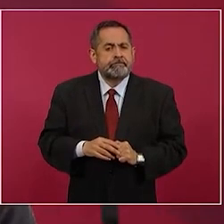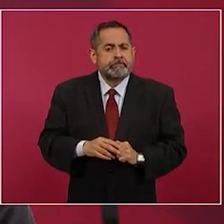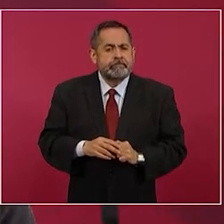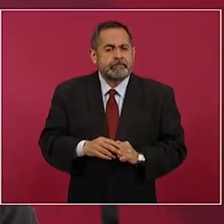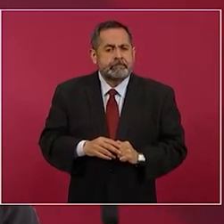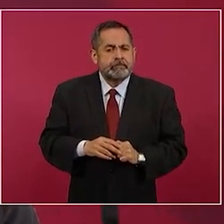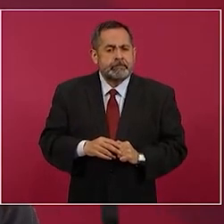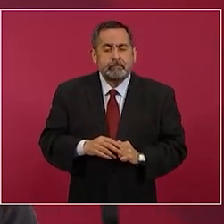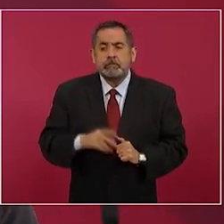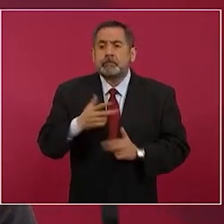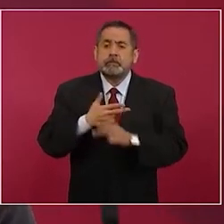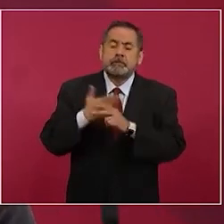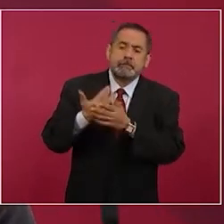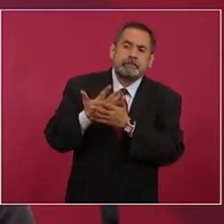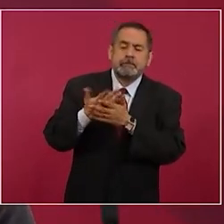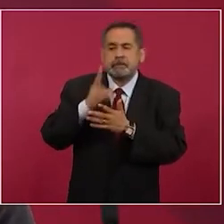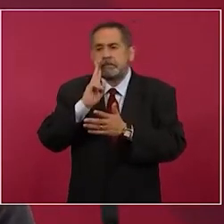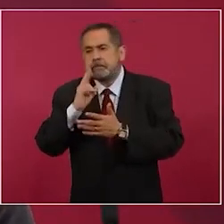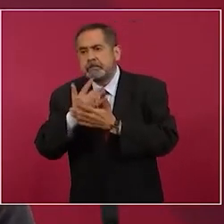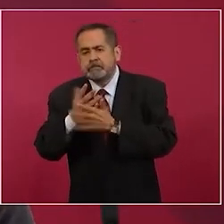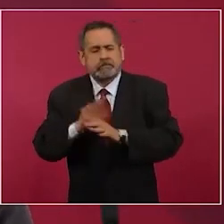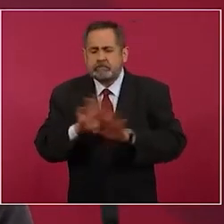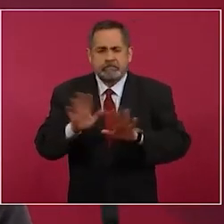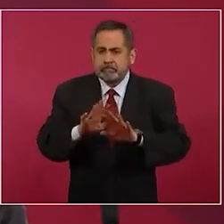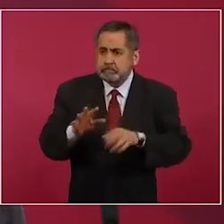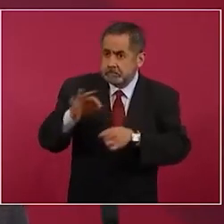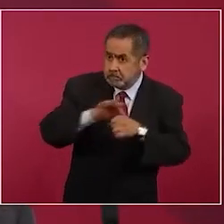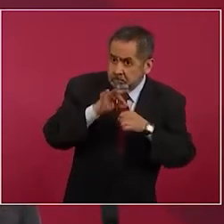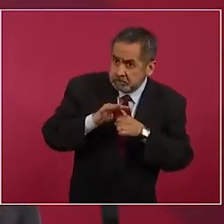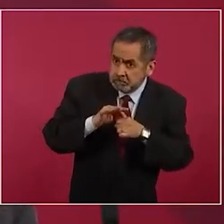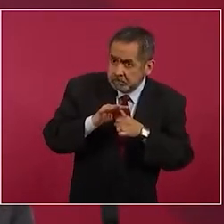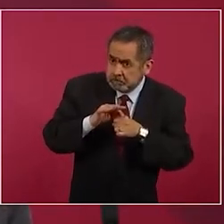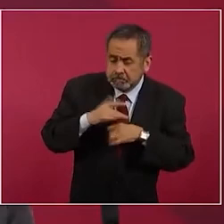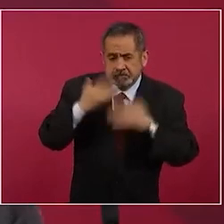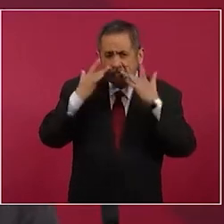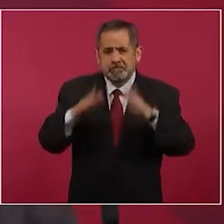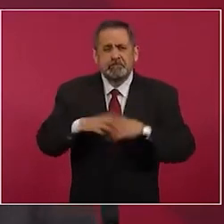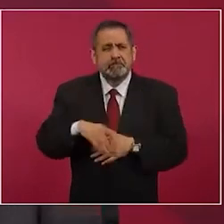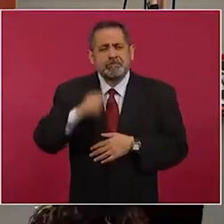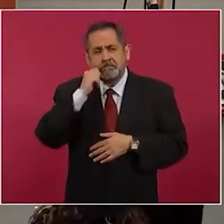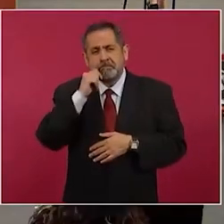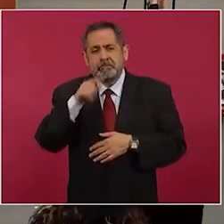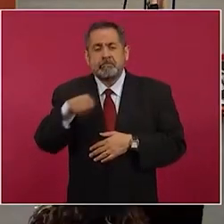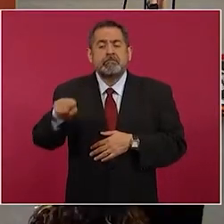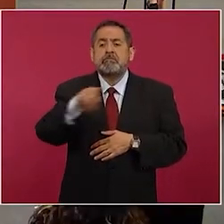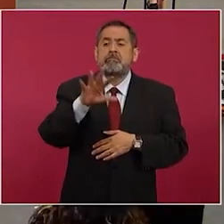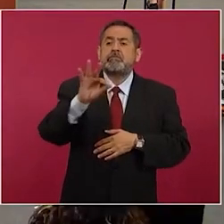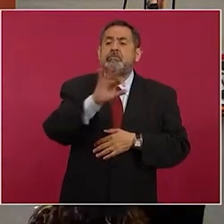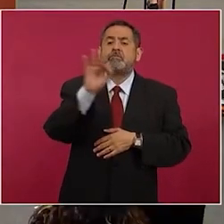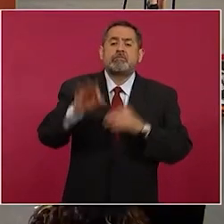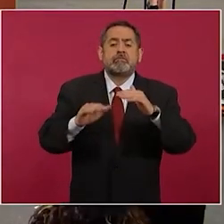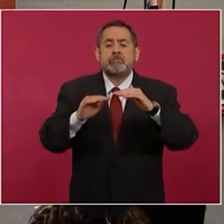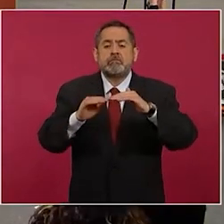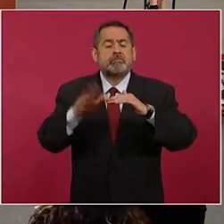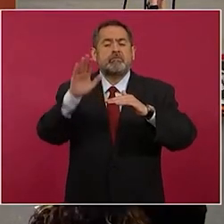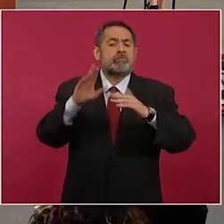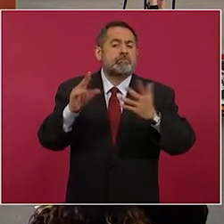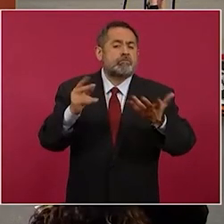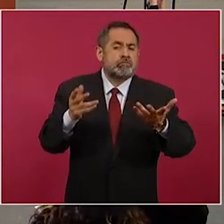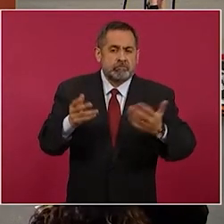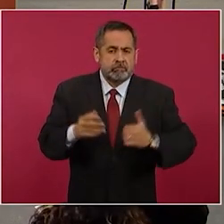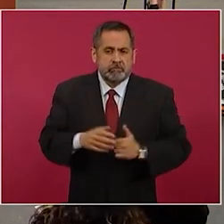no espero no le hace que no sea el 40% del padrón